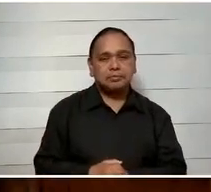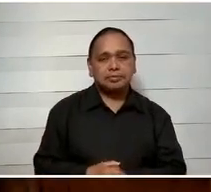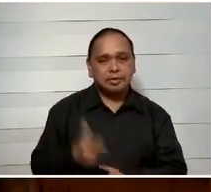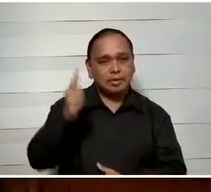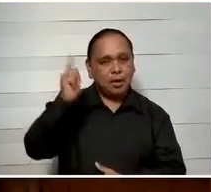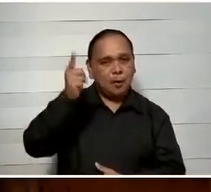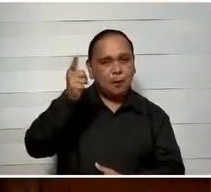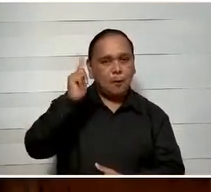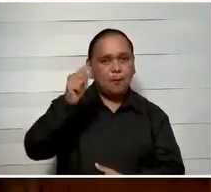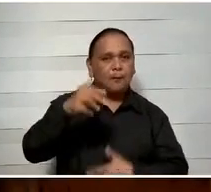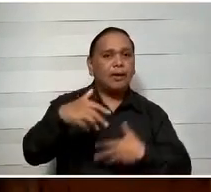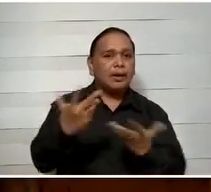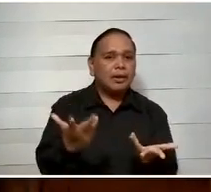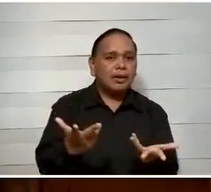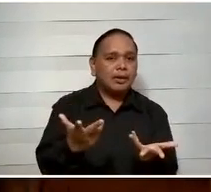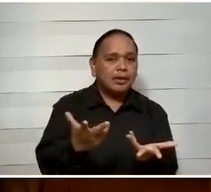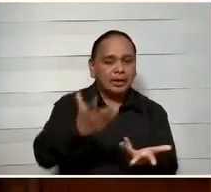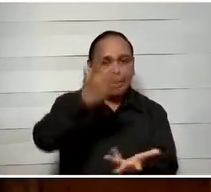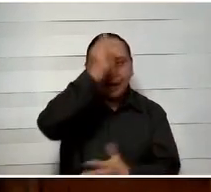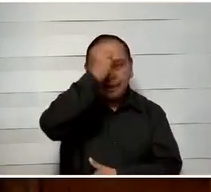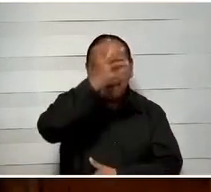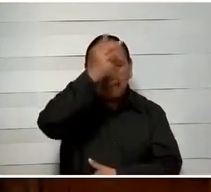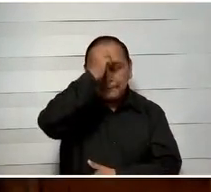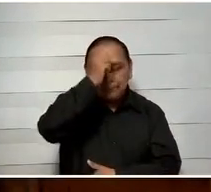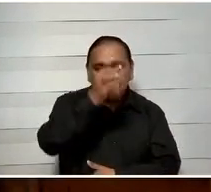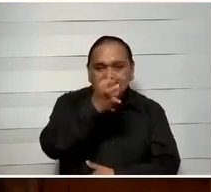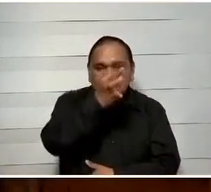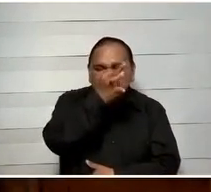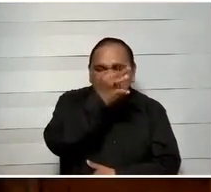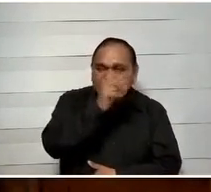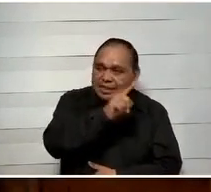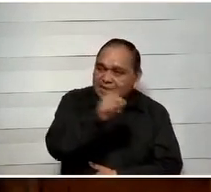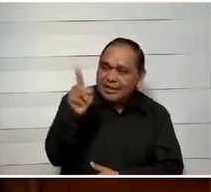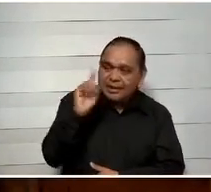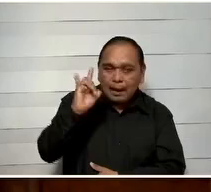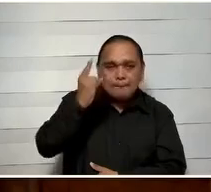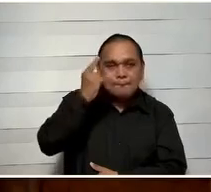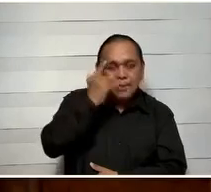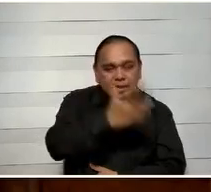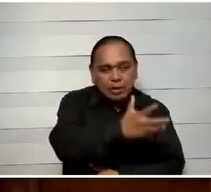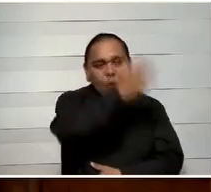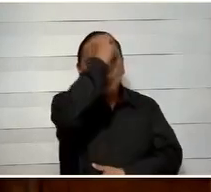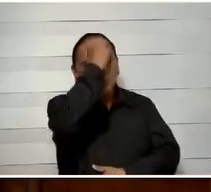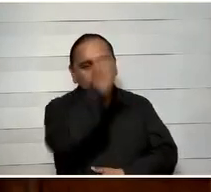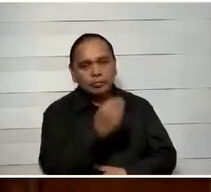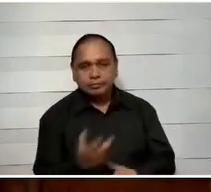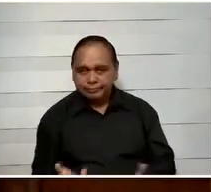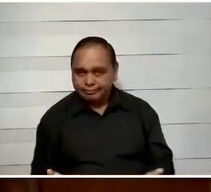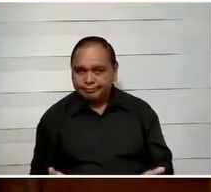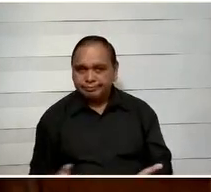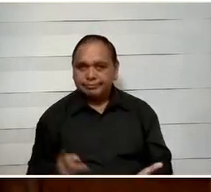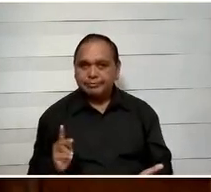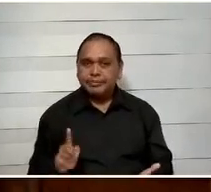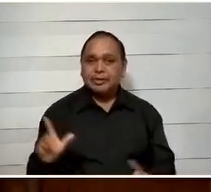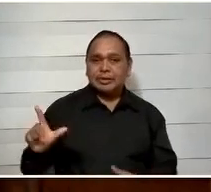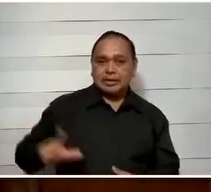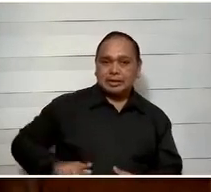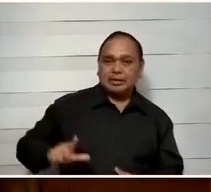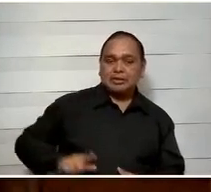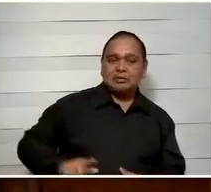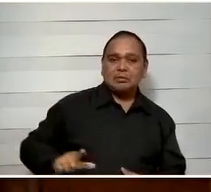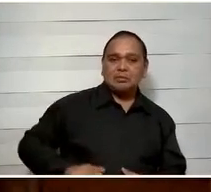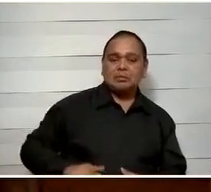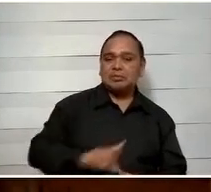aprendieran alguien que está por aquí muy cerca de nosotros en Campeche, que tienen, están en el gobierno municipal,